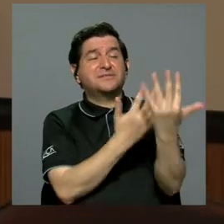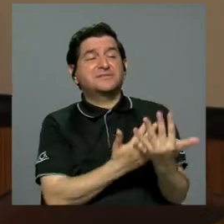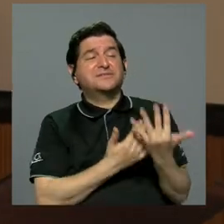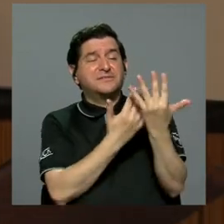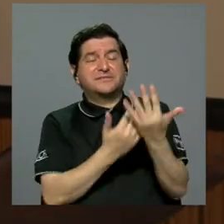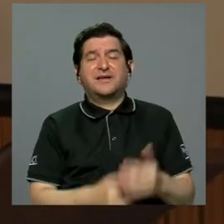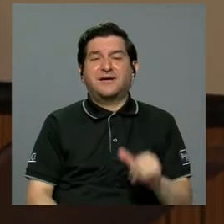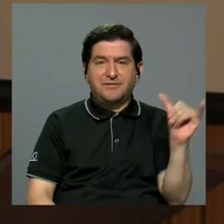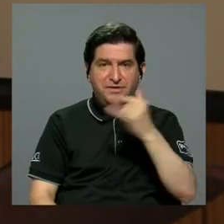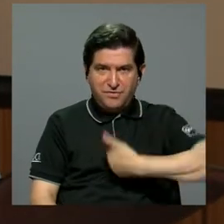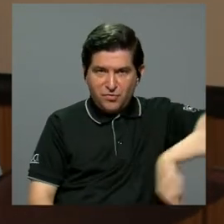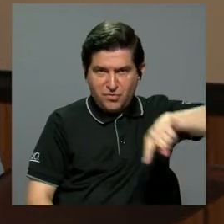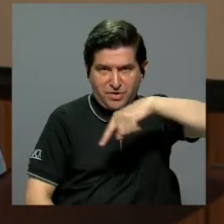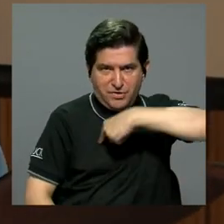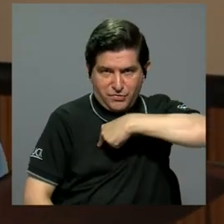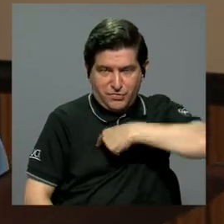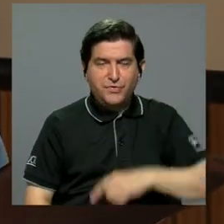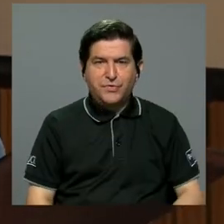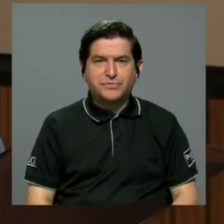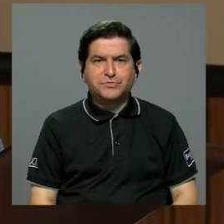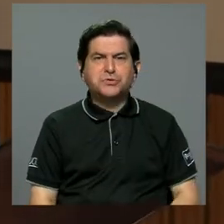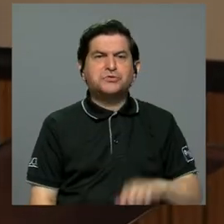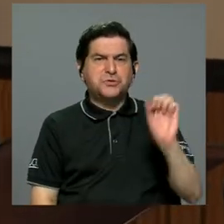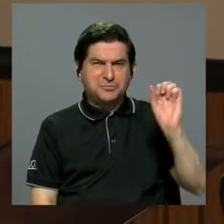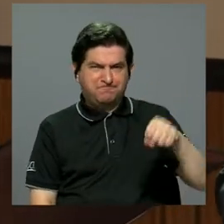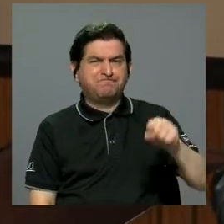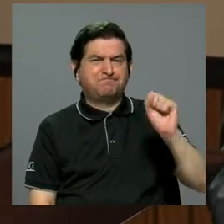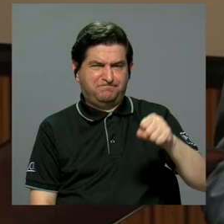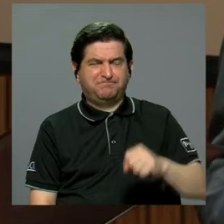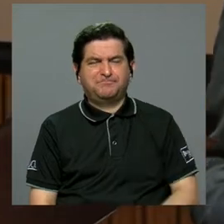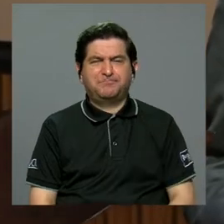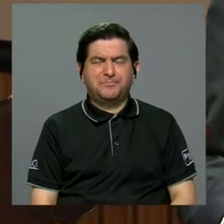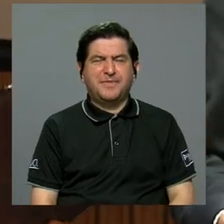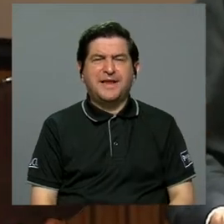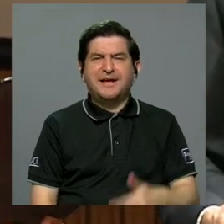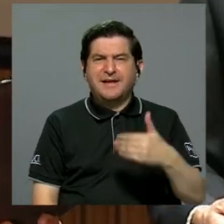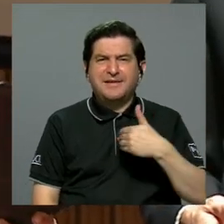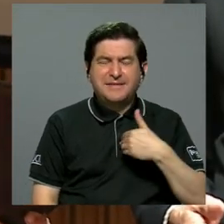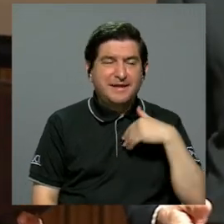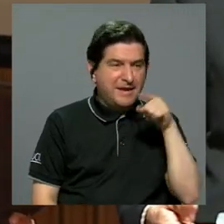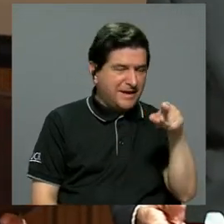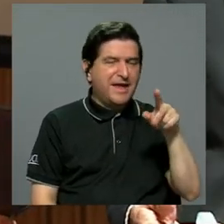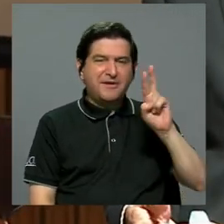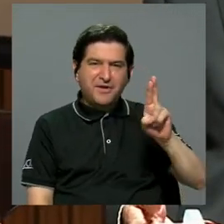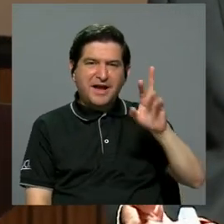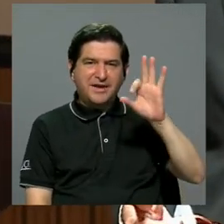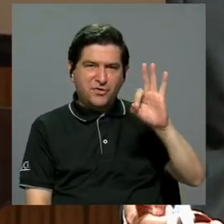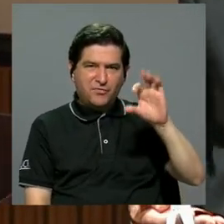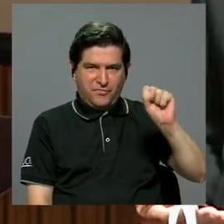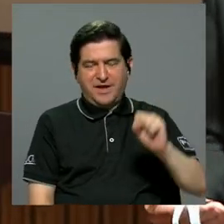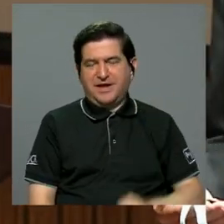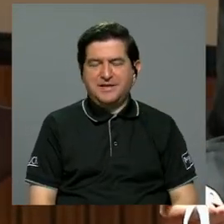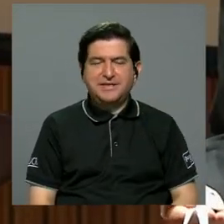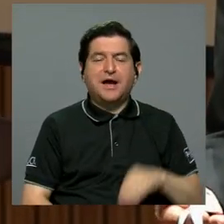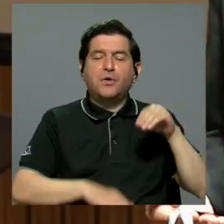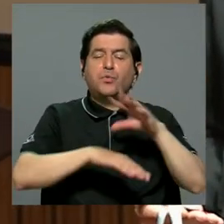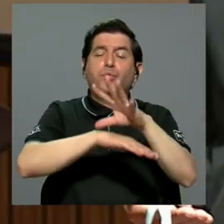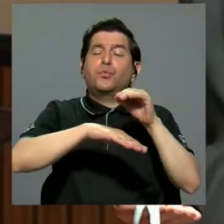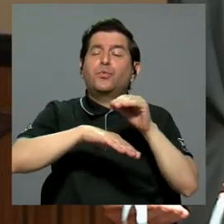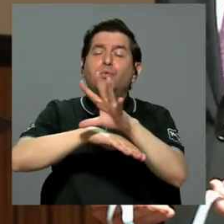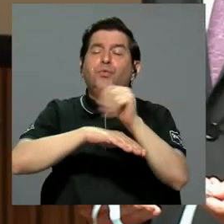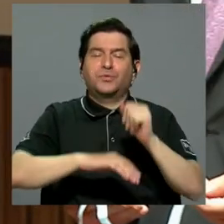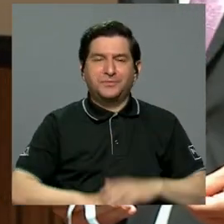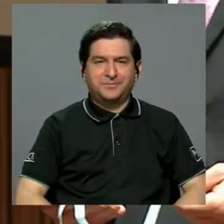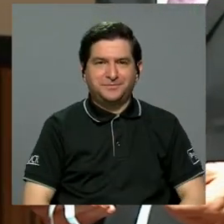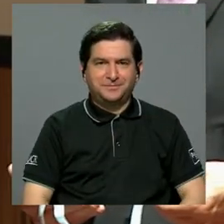que también encuentra en Ricardo Falla una inspiración.